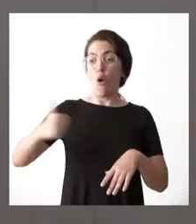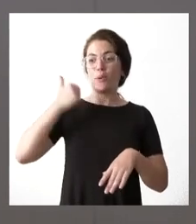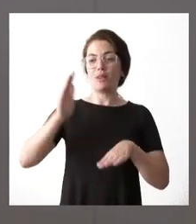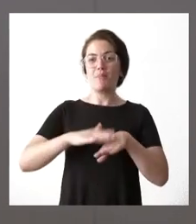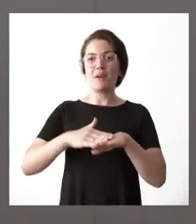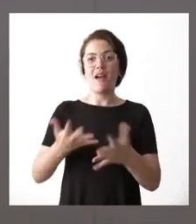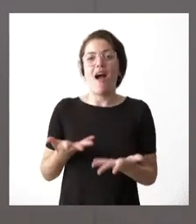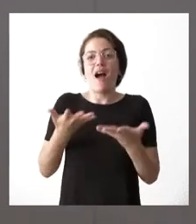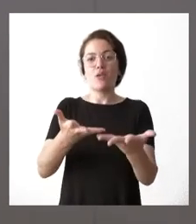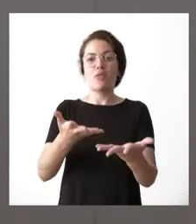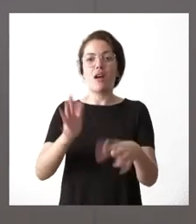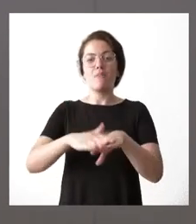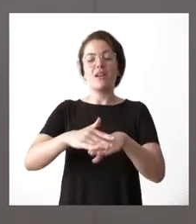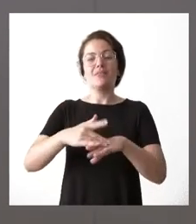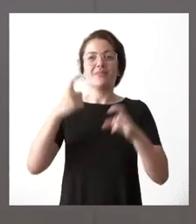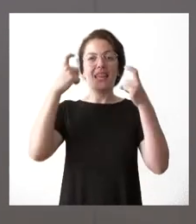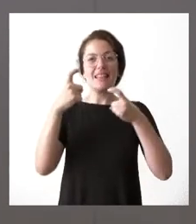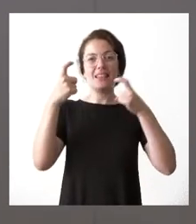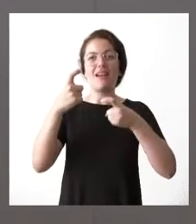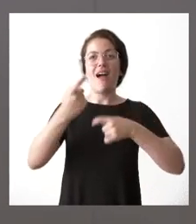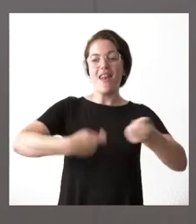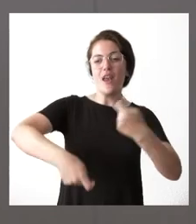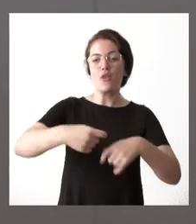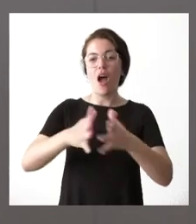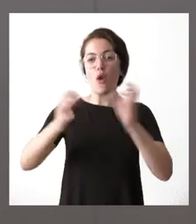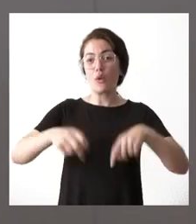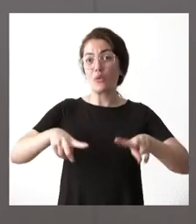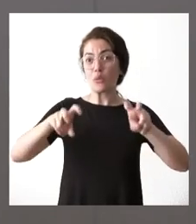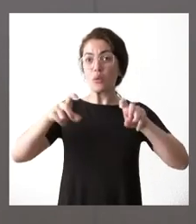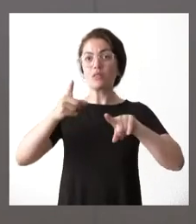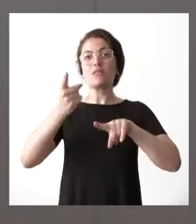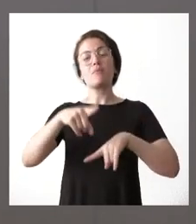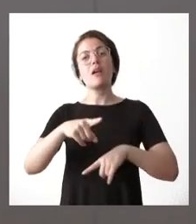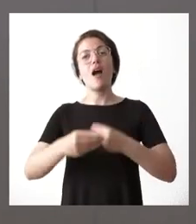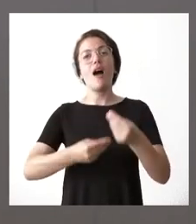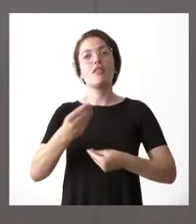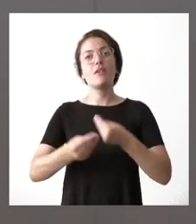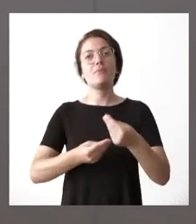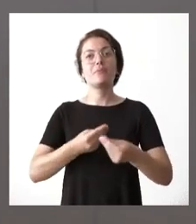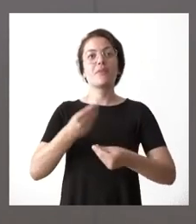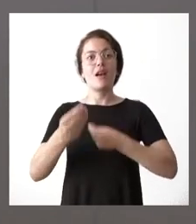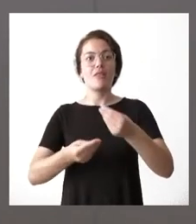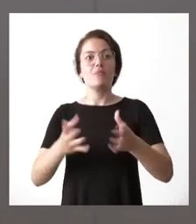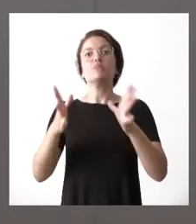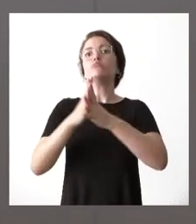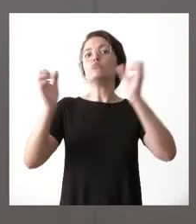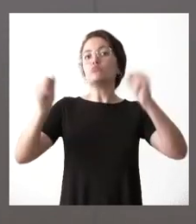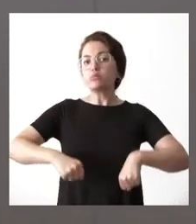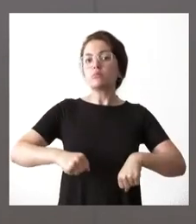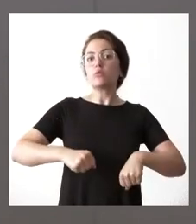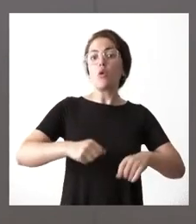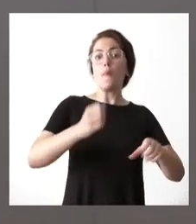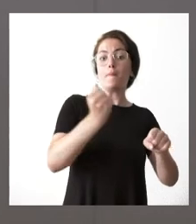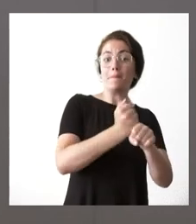intentar negociar nuevos acuerdos y alcanzar en torno a nuevos acuerdos pues consensos con trabajadores y